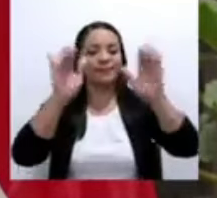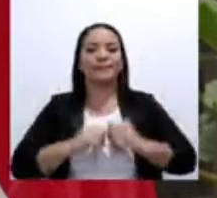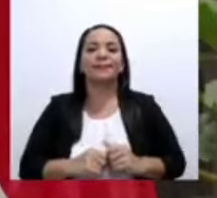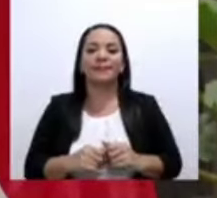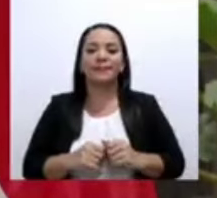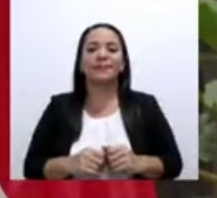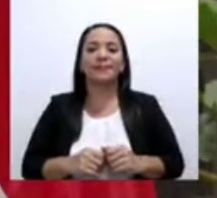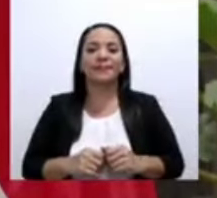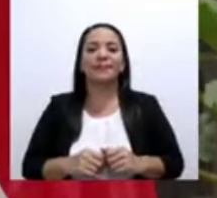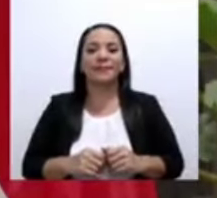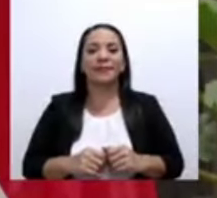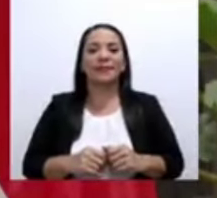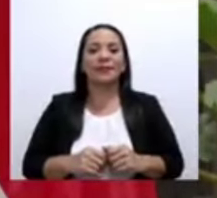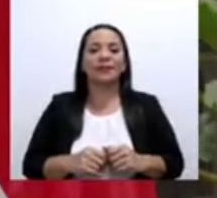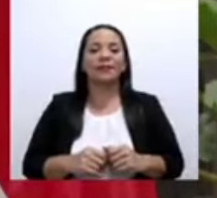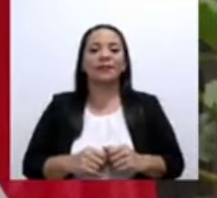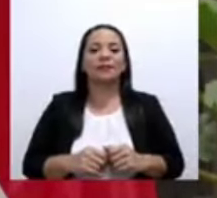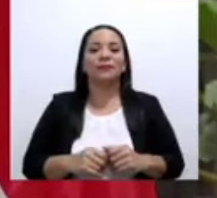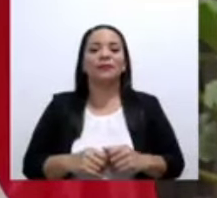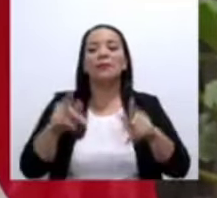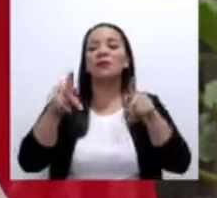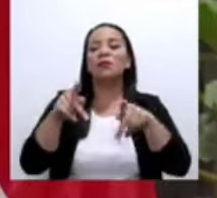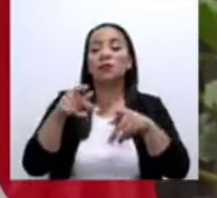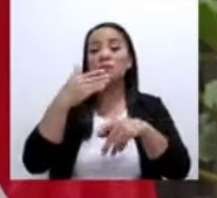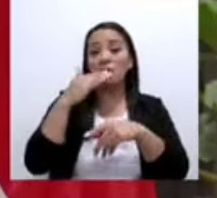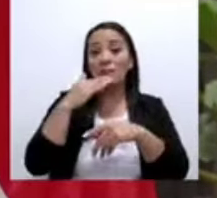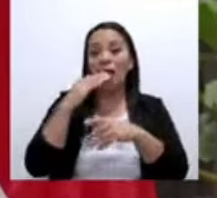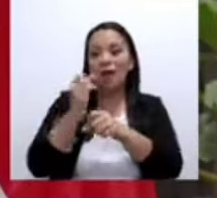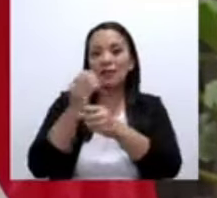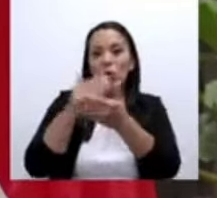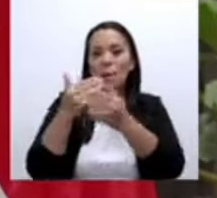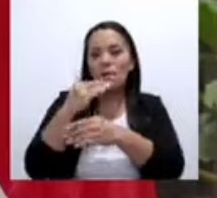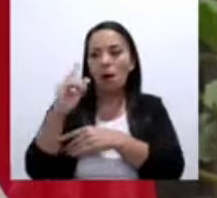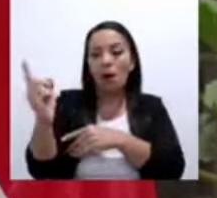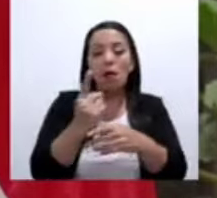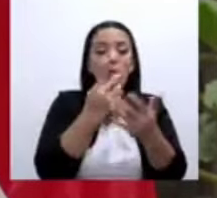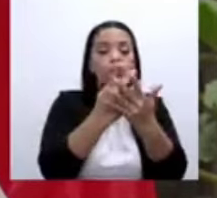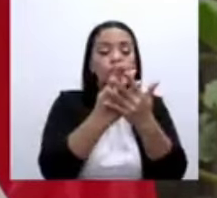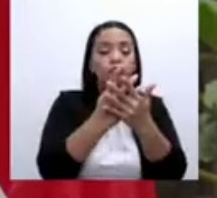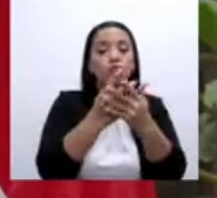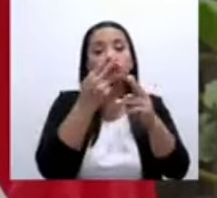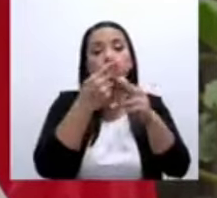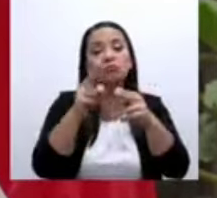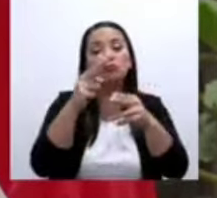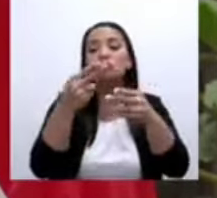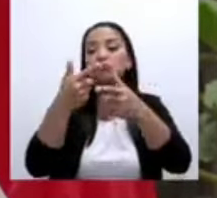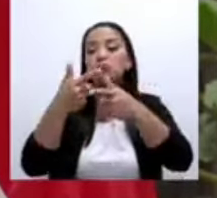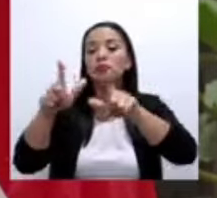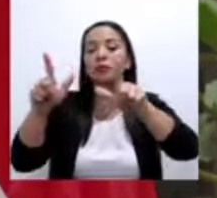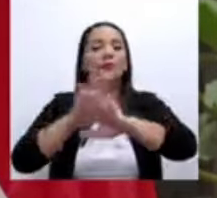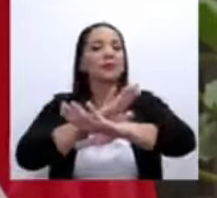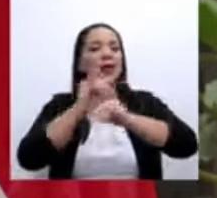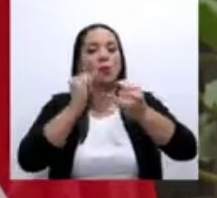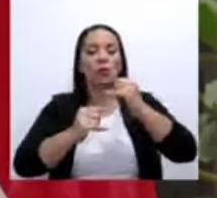soltar golondrinas, se acabó la alcahuetería de un movimiento casi que